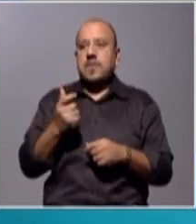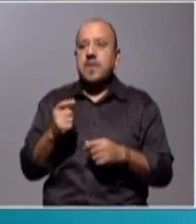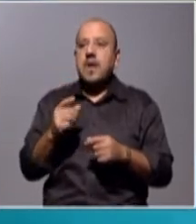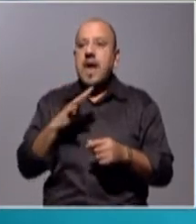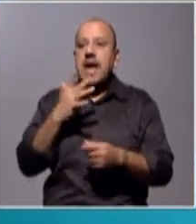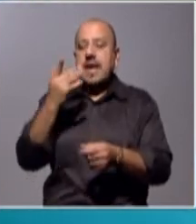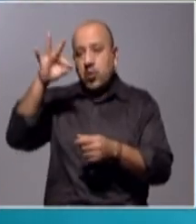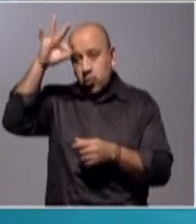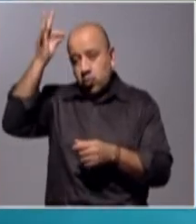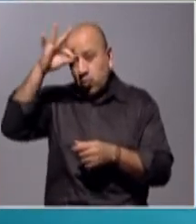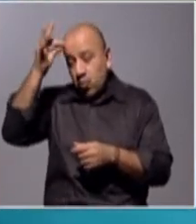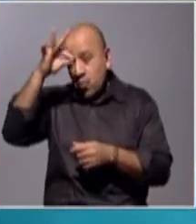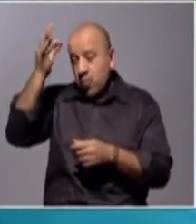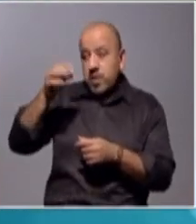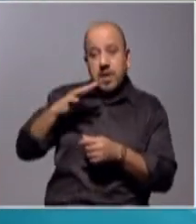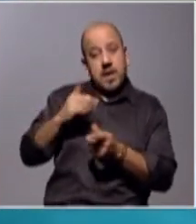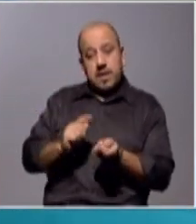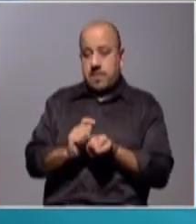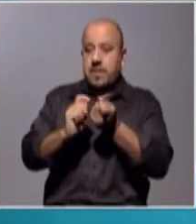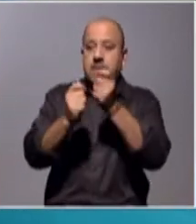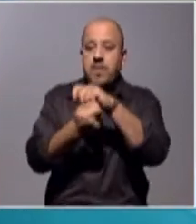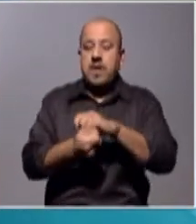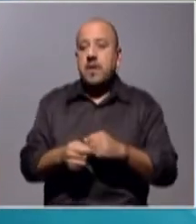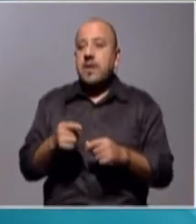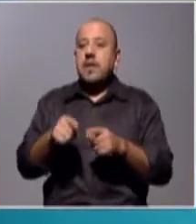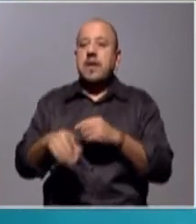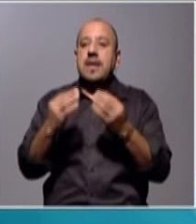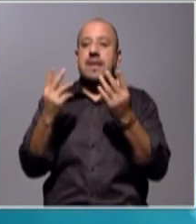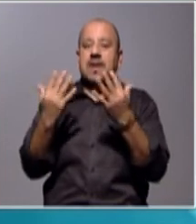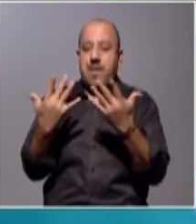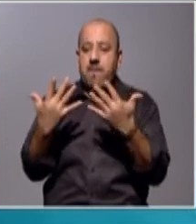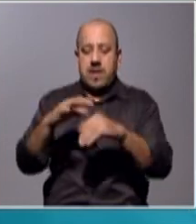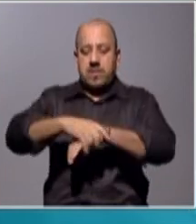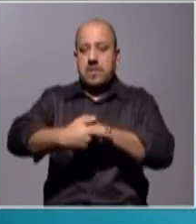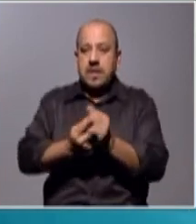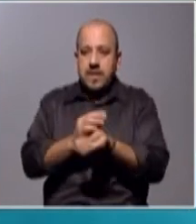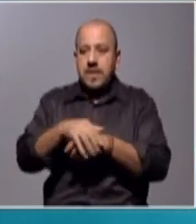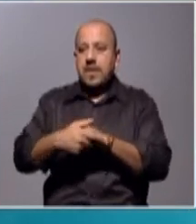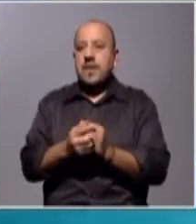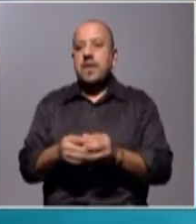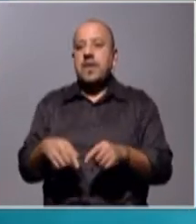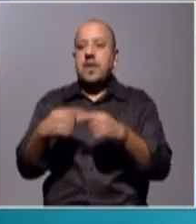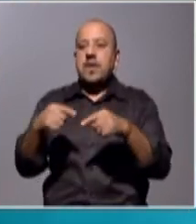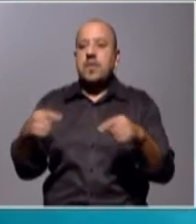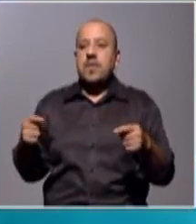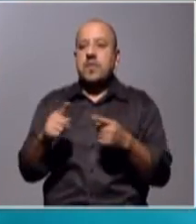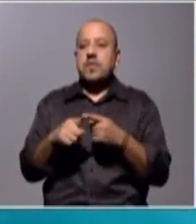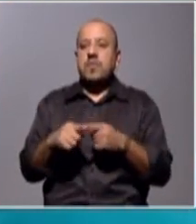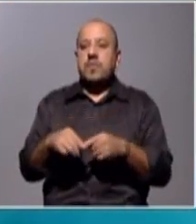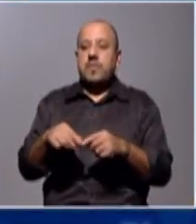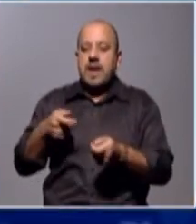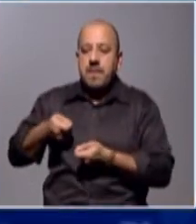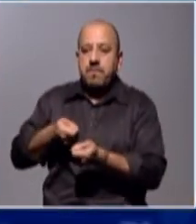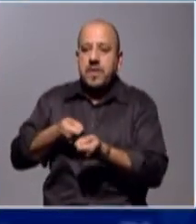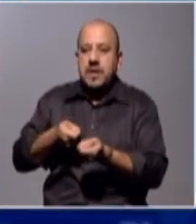Hay hábitos diarios que tenemos que cambiar, ir con la higiene de manos, con la limpieza, con los productos para el piso,